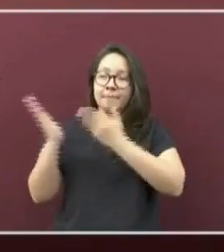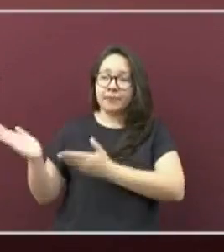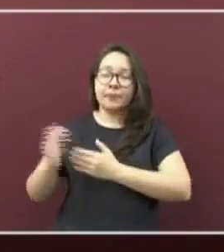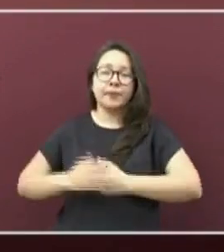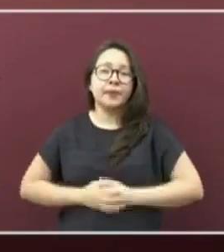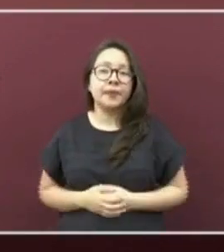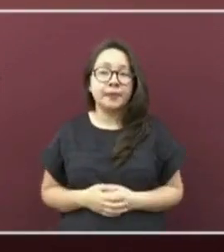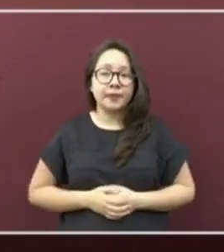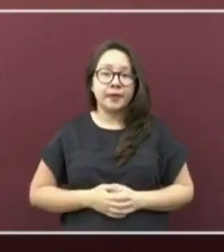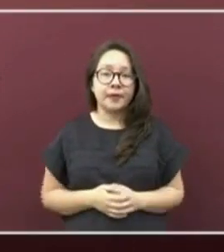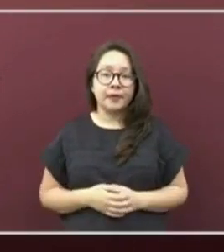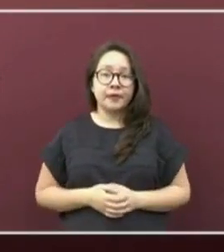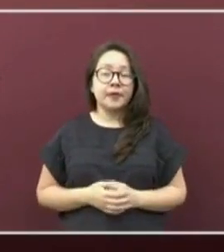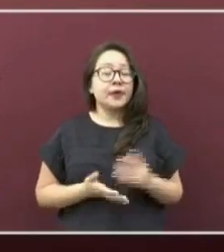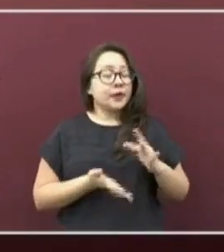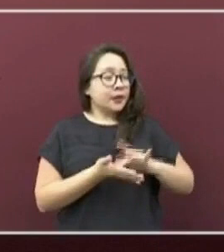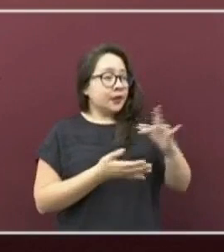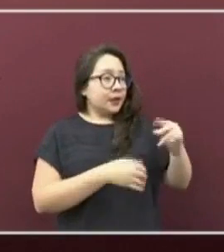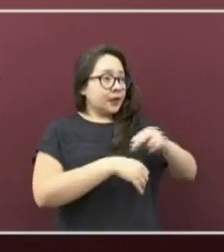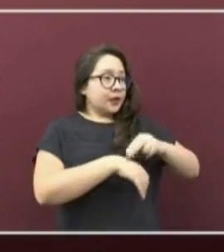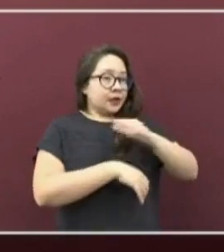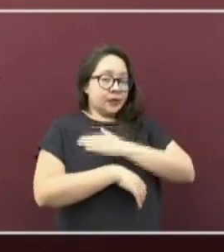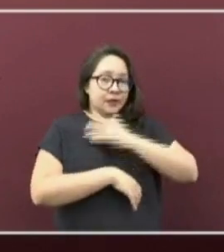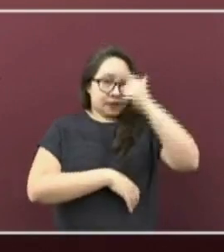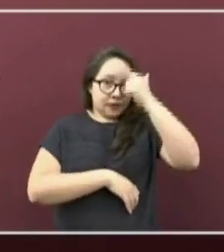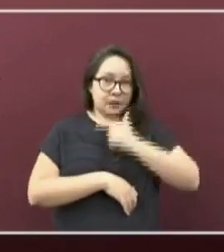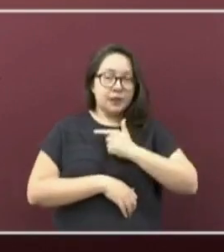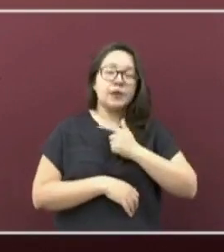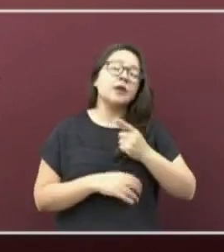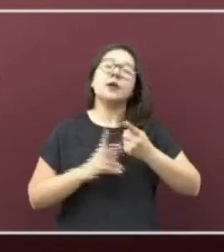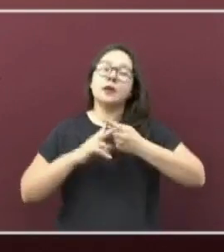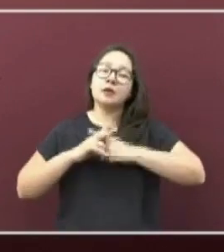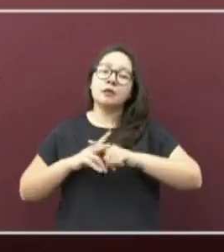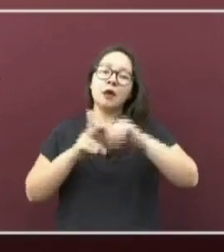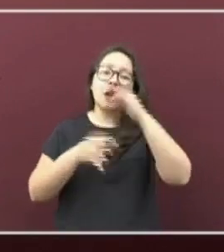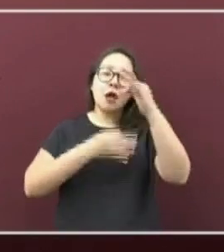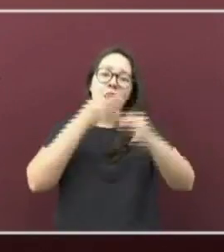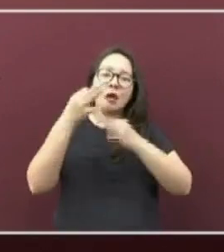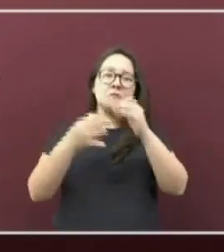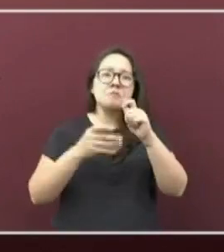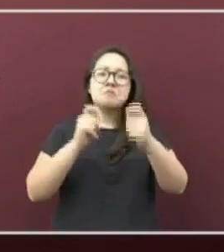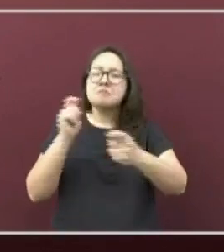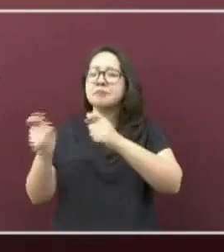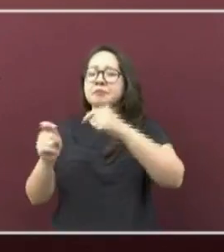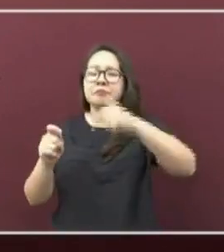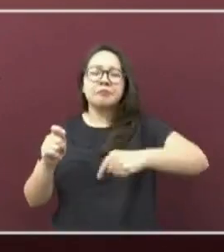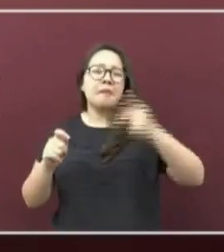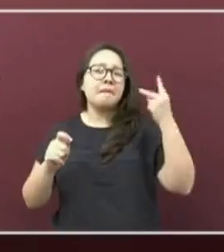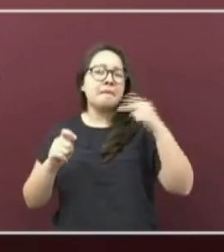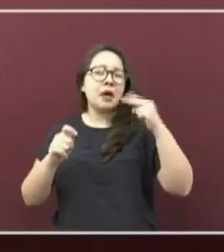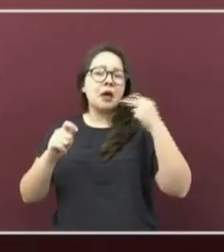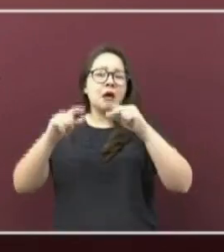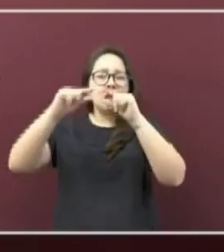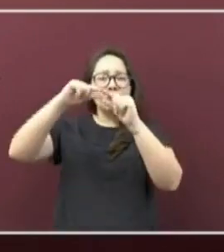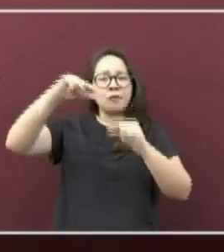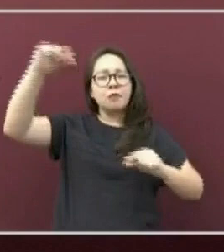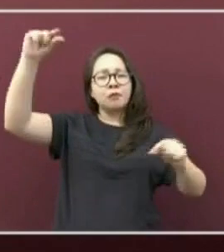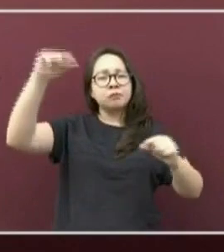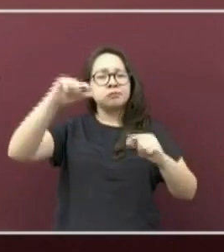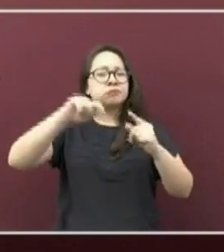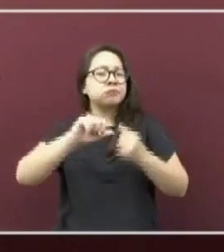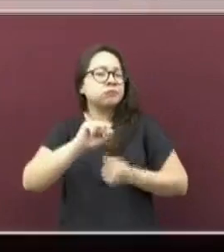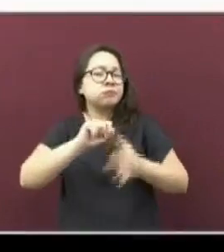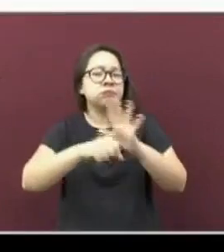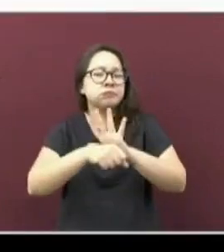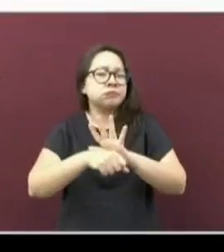doctora. Gracias, doctor. Buenas noches. Iniciamos con el informe del resumen de la situación que guarda la pandemia en el estado